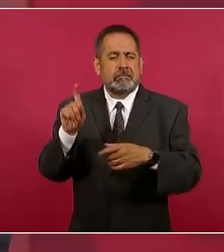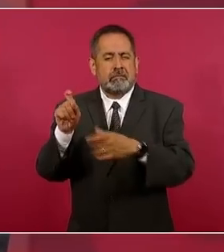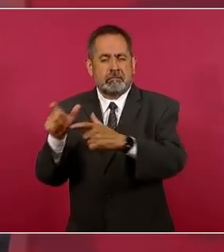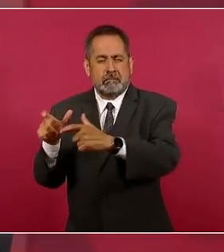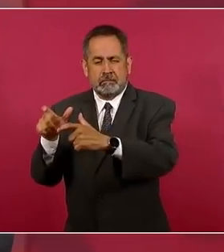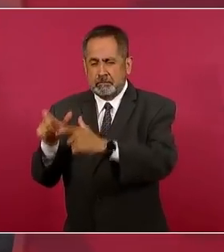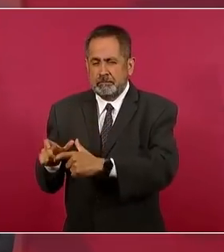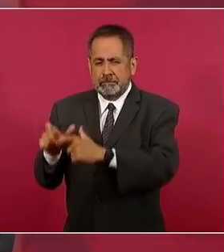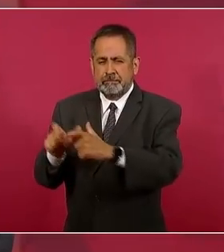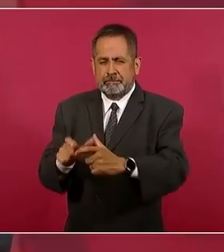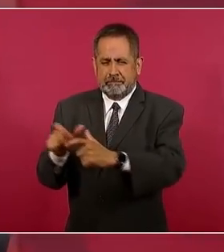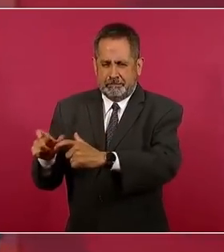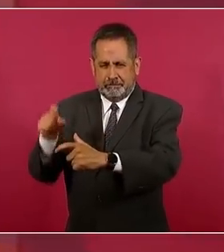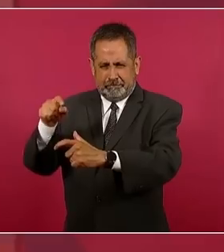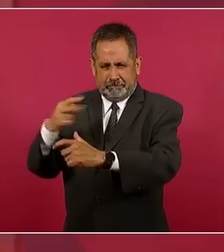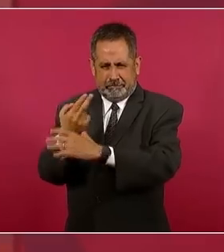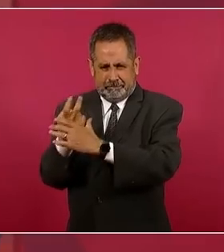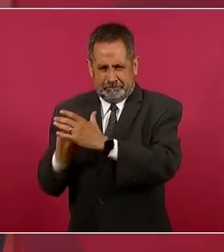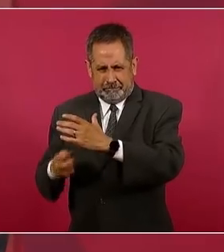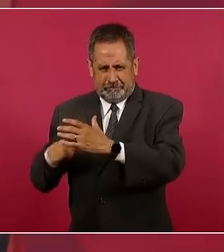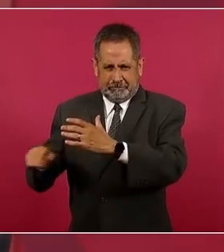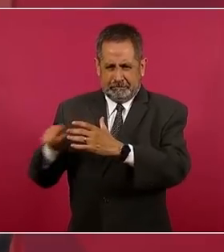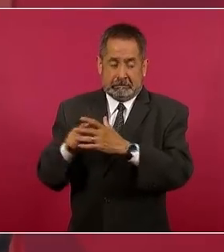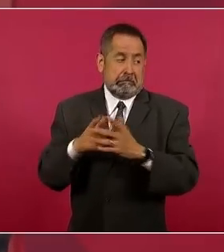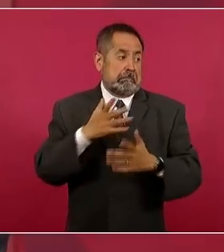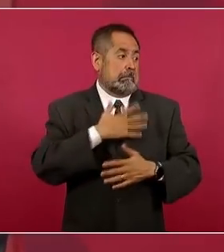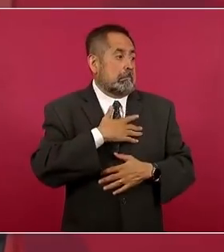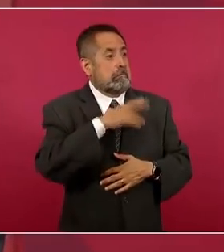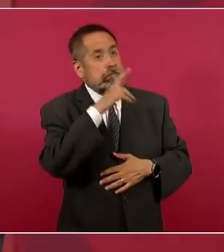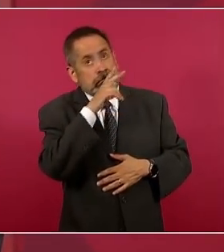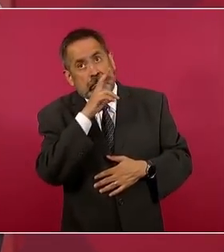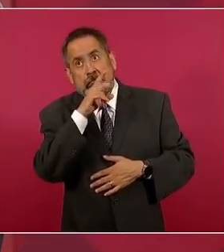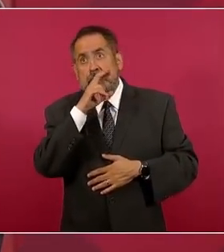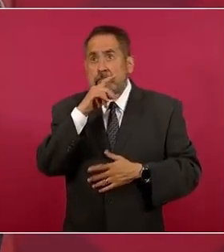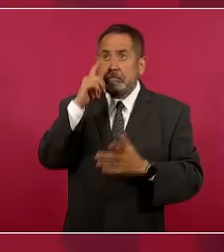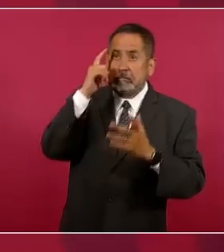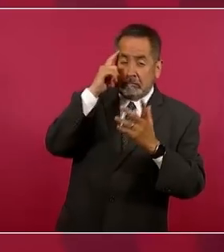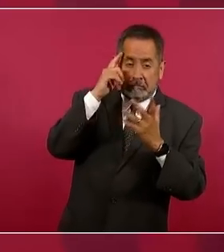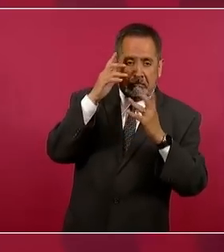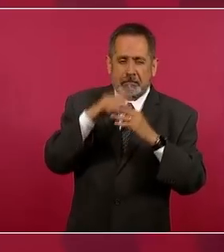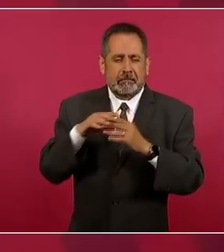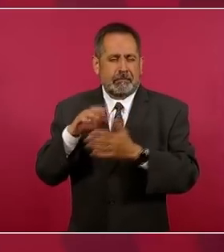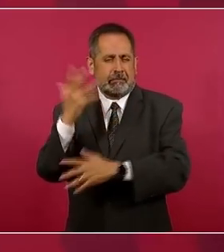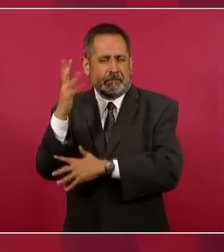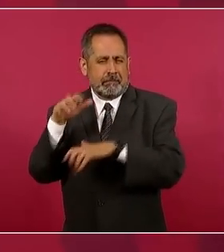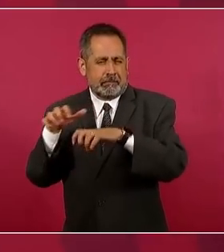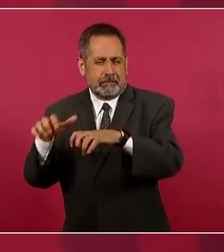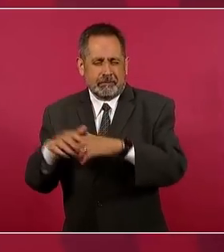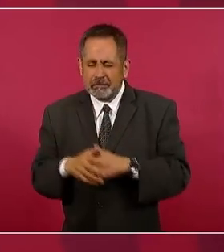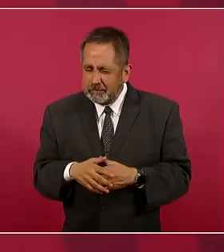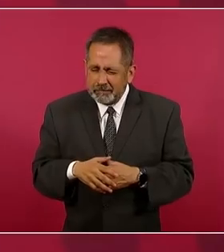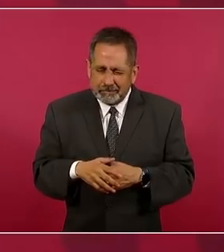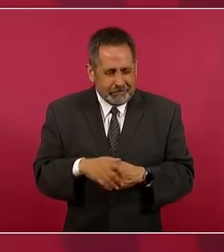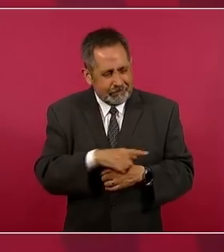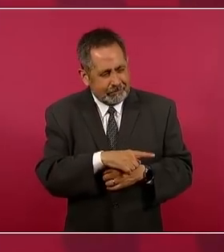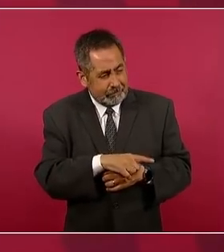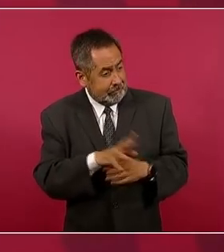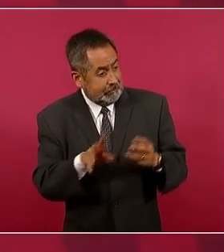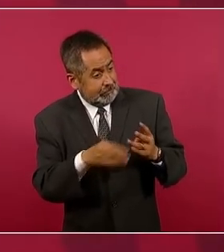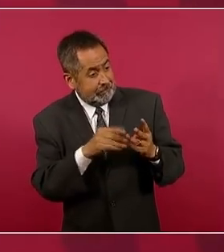ríos subterráneos o por los árboles, sino porque